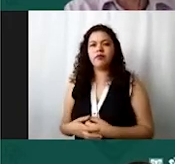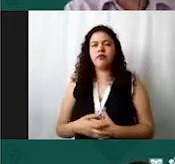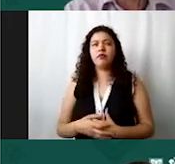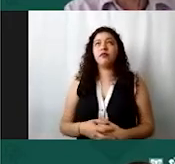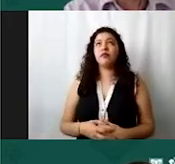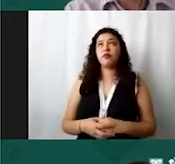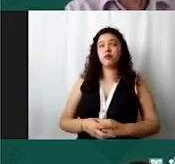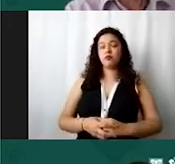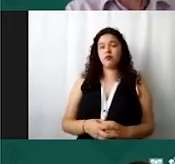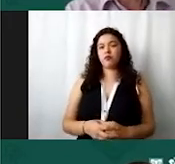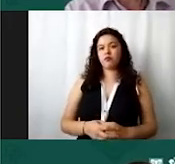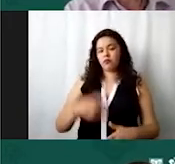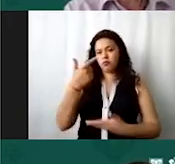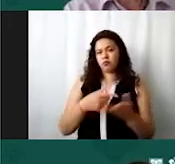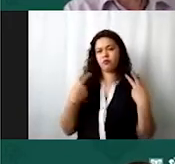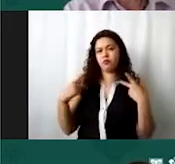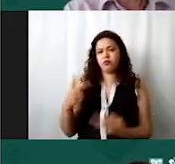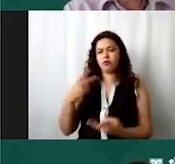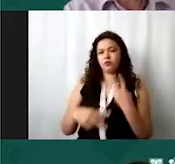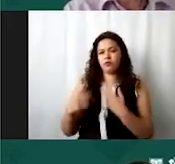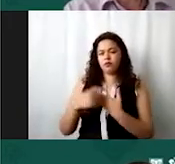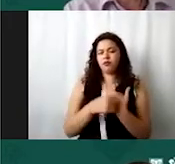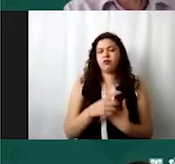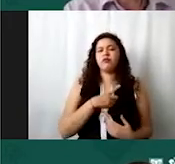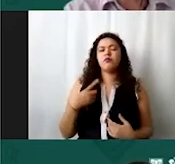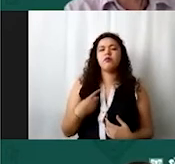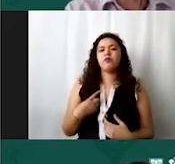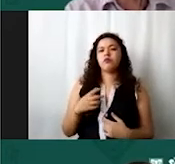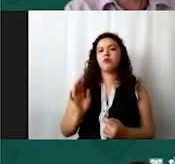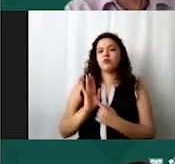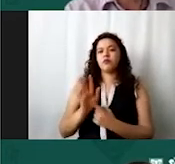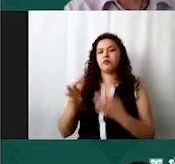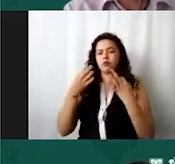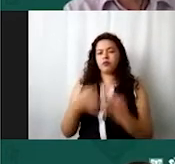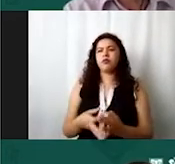la lista de asistencia deben de ser presentadas en original